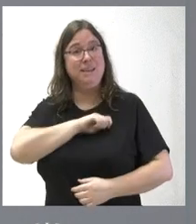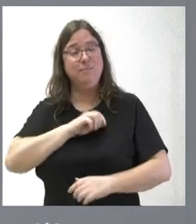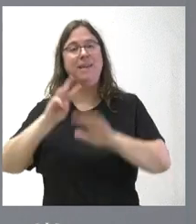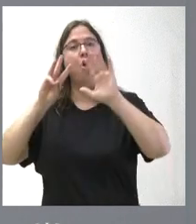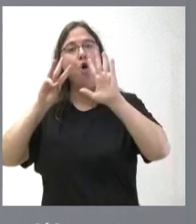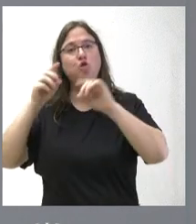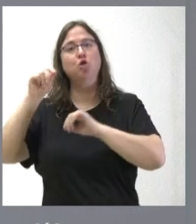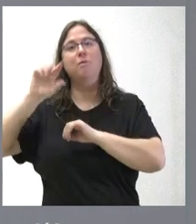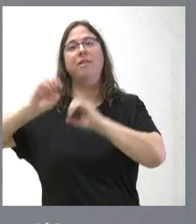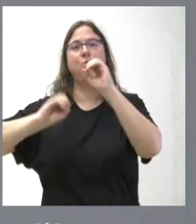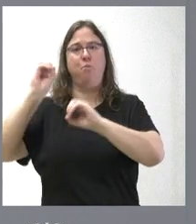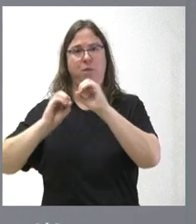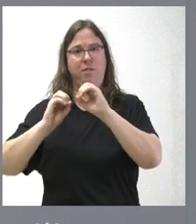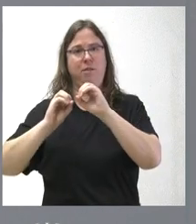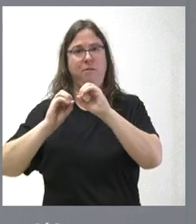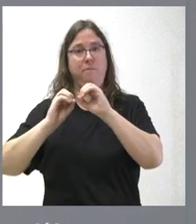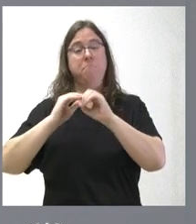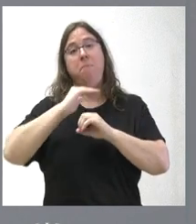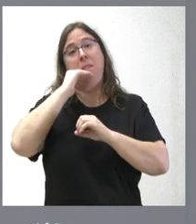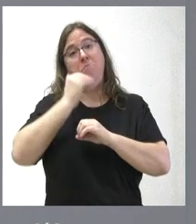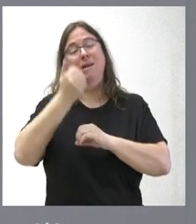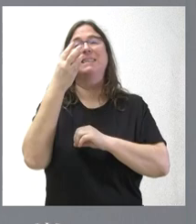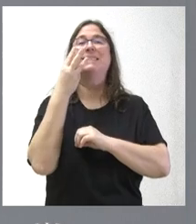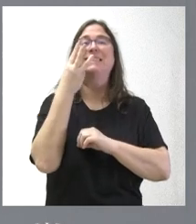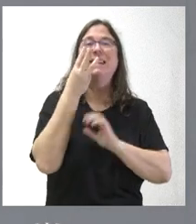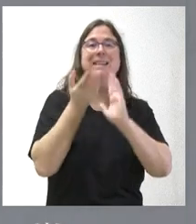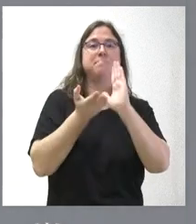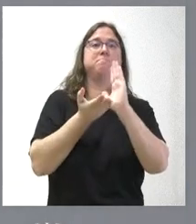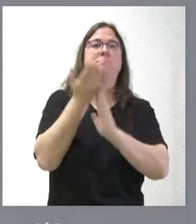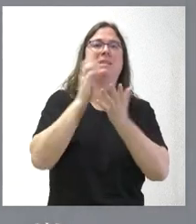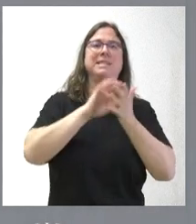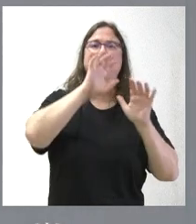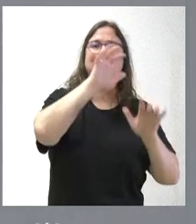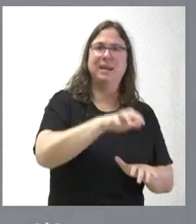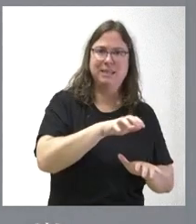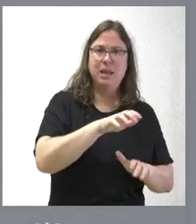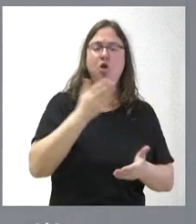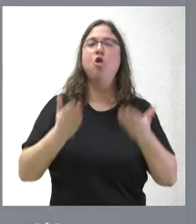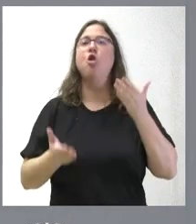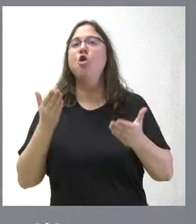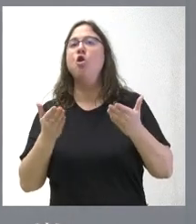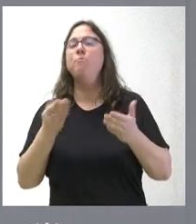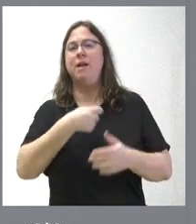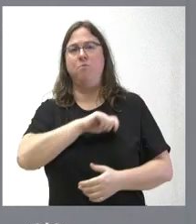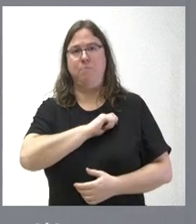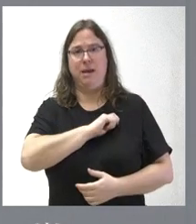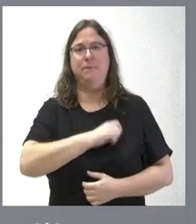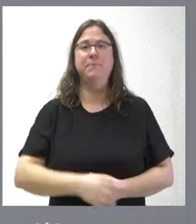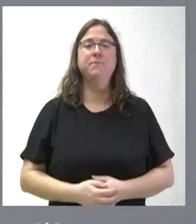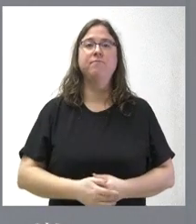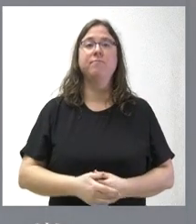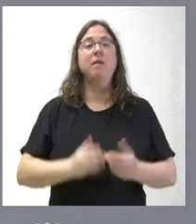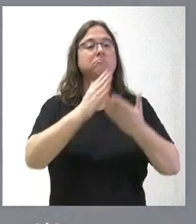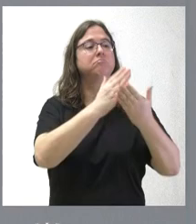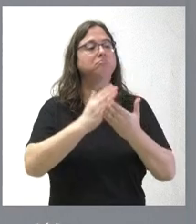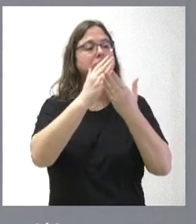,5%, por tanto, algo más de tres puntos superiores al crecimiento de Castilla y León respecto al crecimiento nacional. Este es el análisis que nos